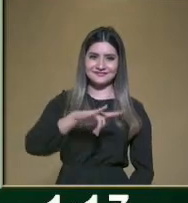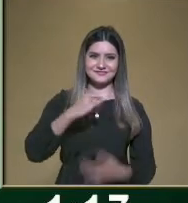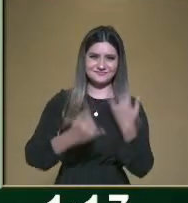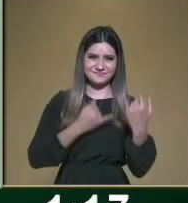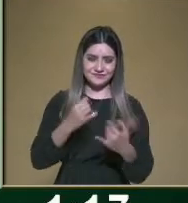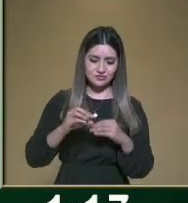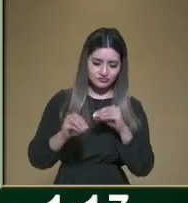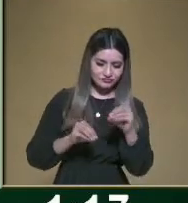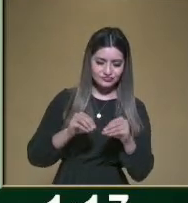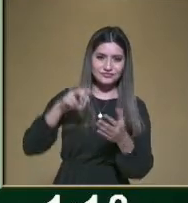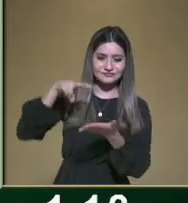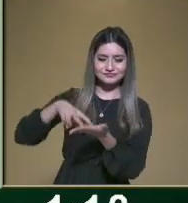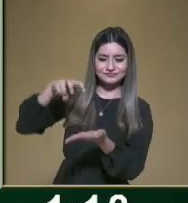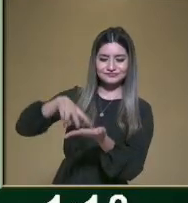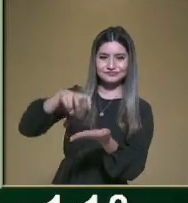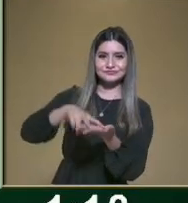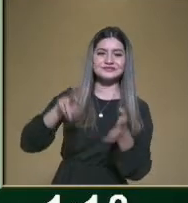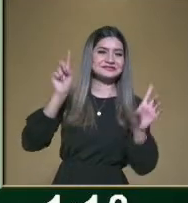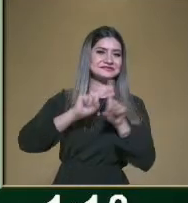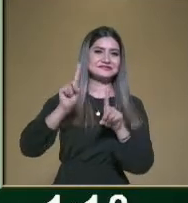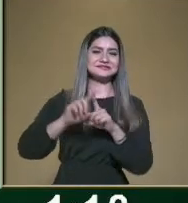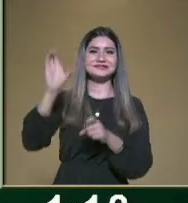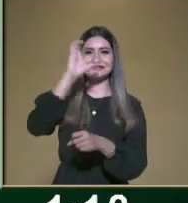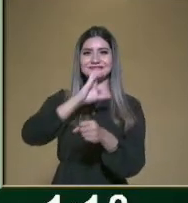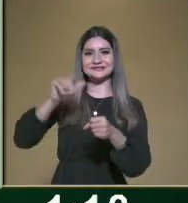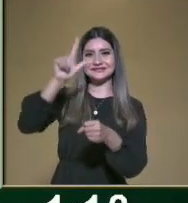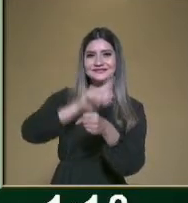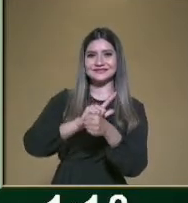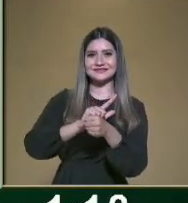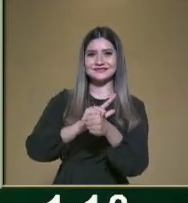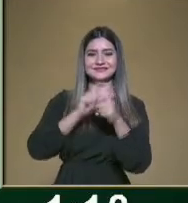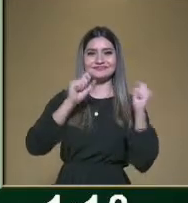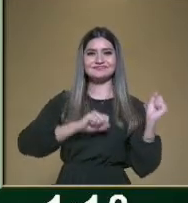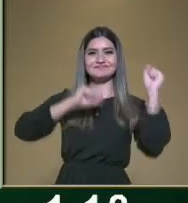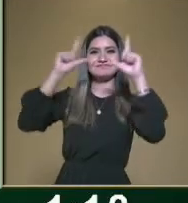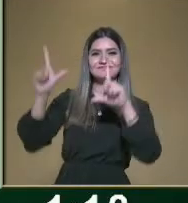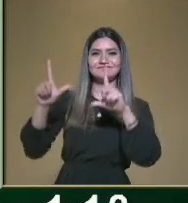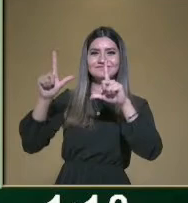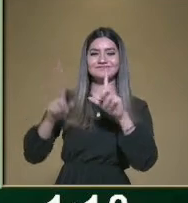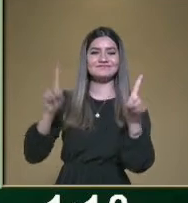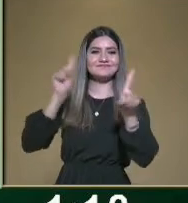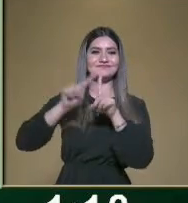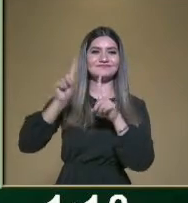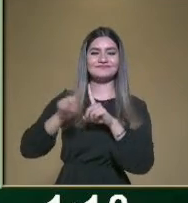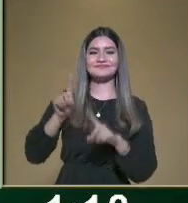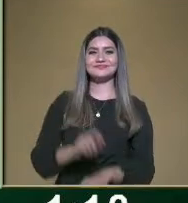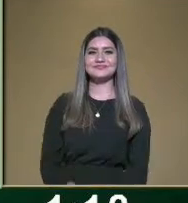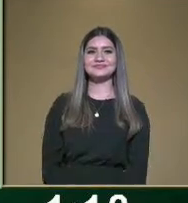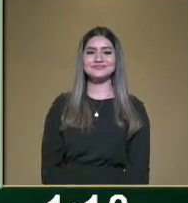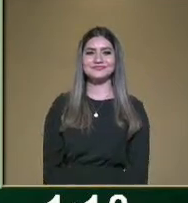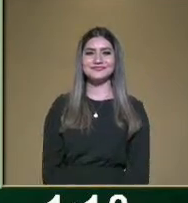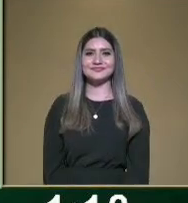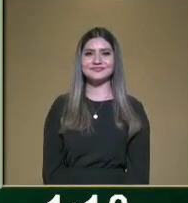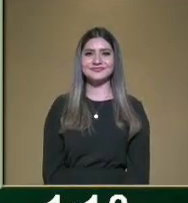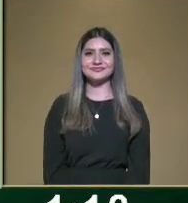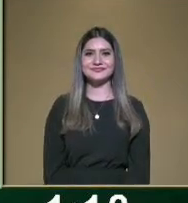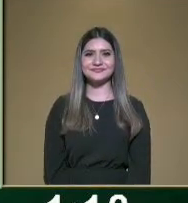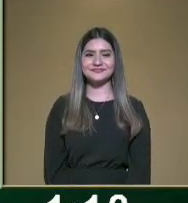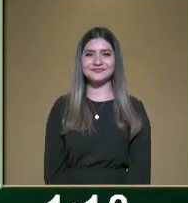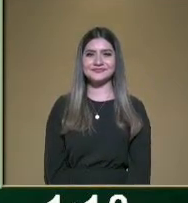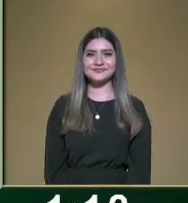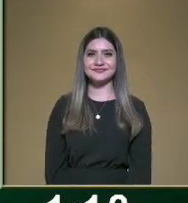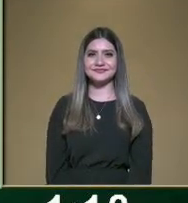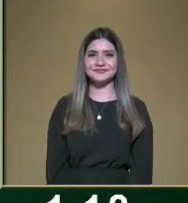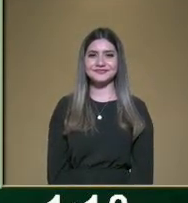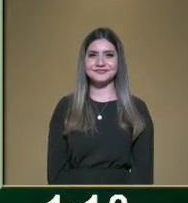importante, aquí es la diversidad cultural. Aquí estamos mostrando algunas de las culturas que podemos, que tenemos